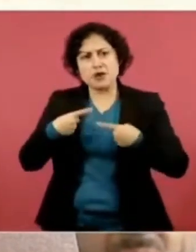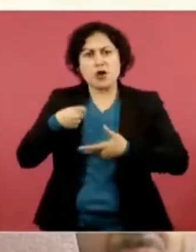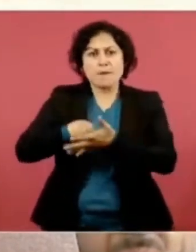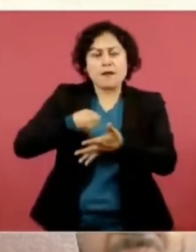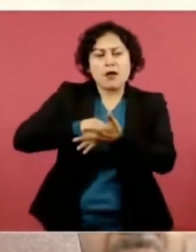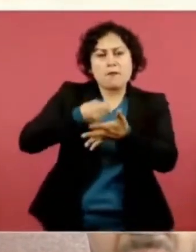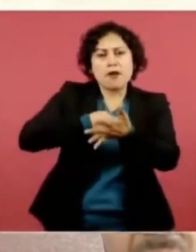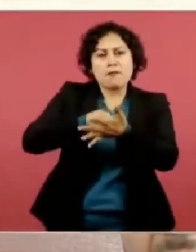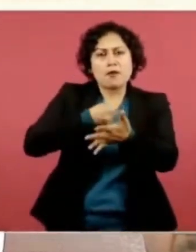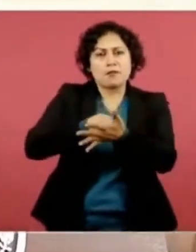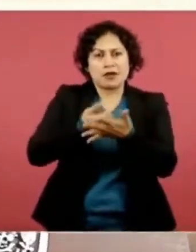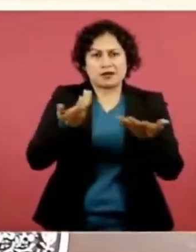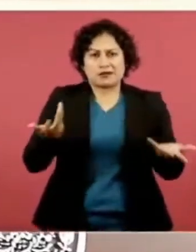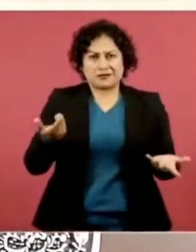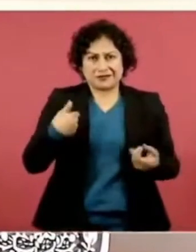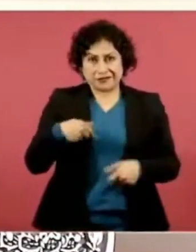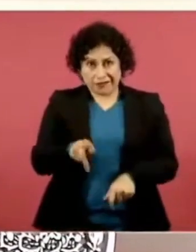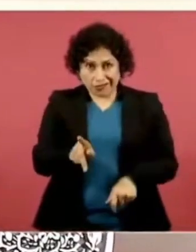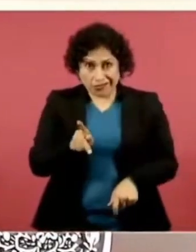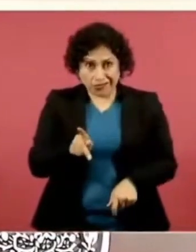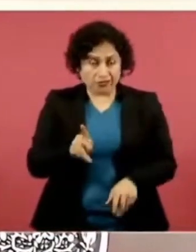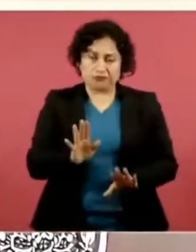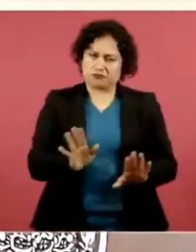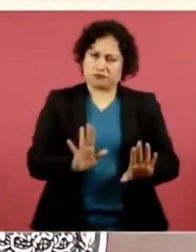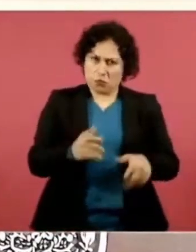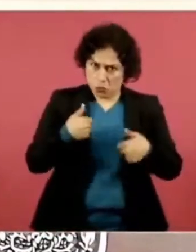Entonces, optamos por esto.